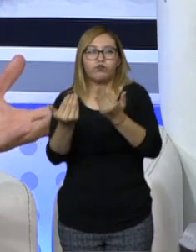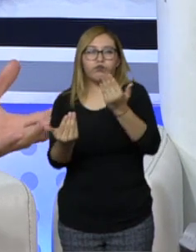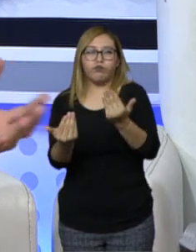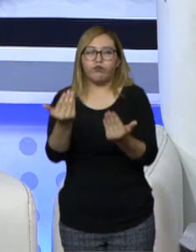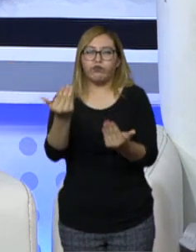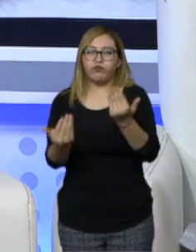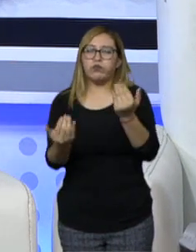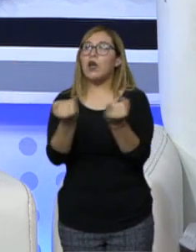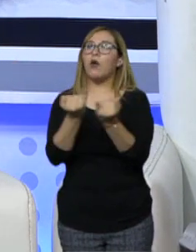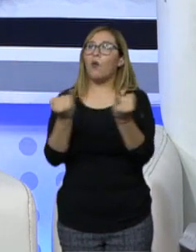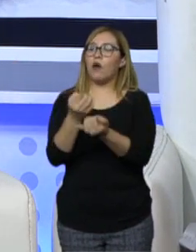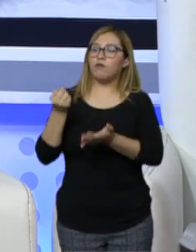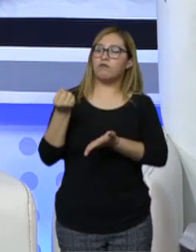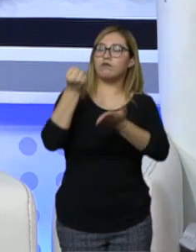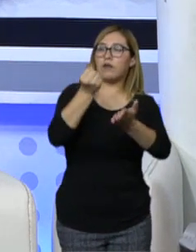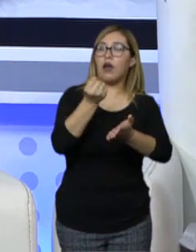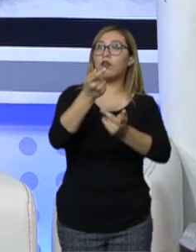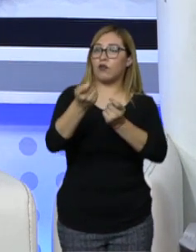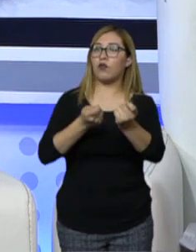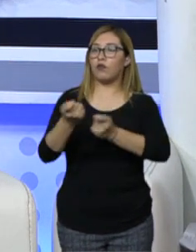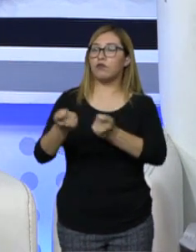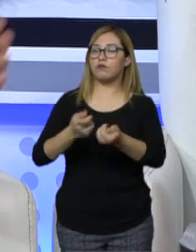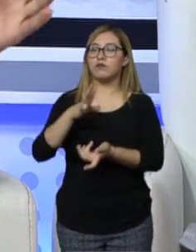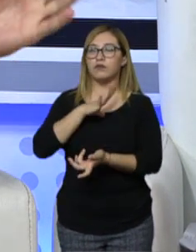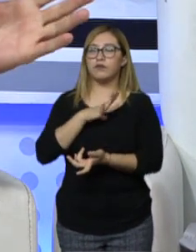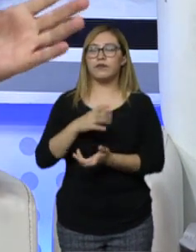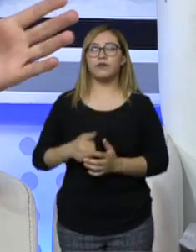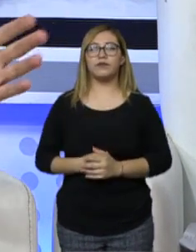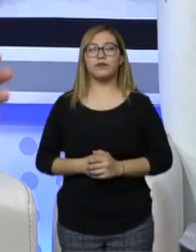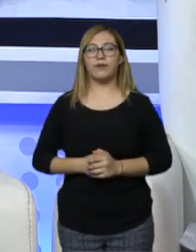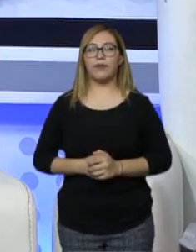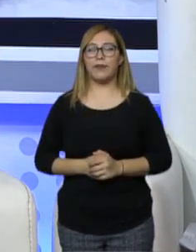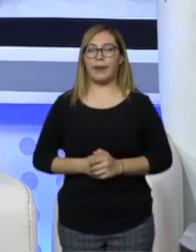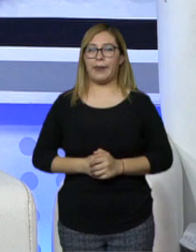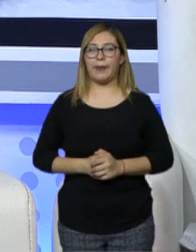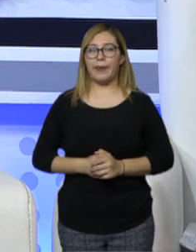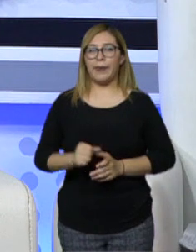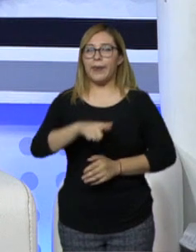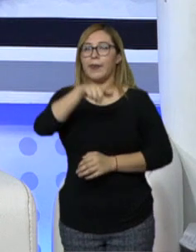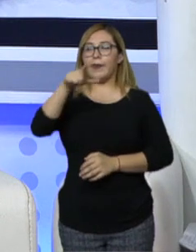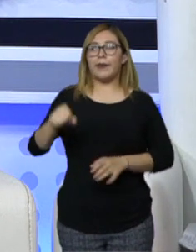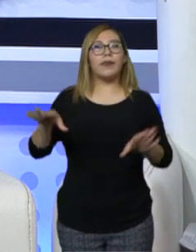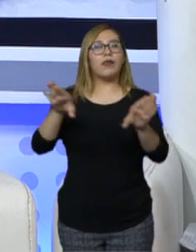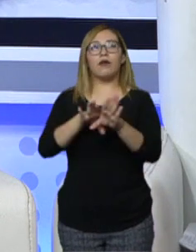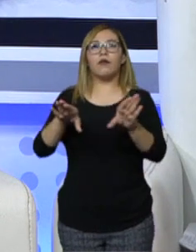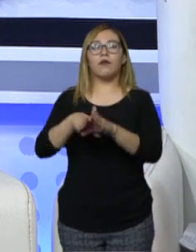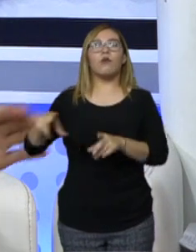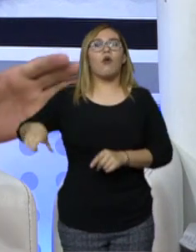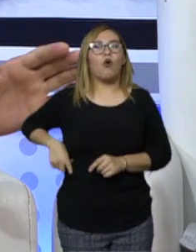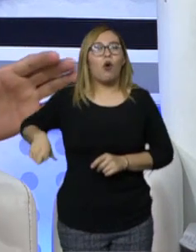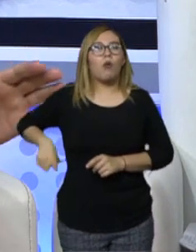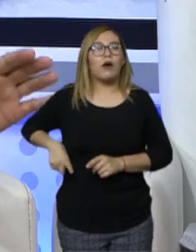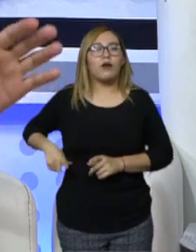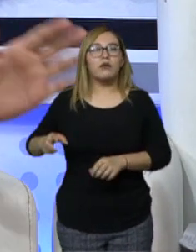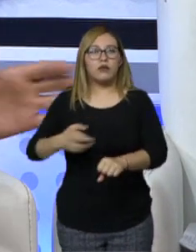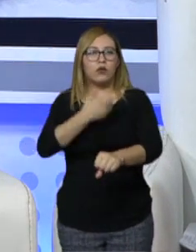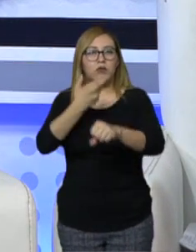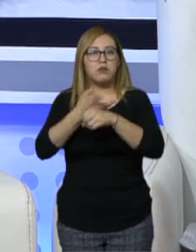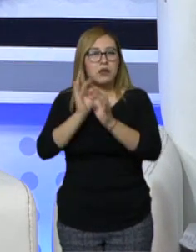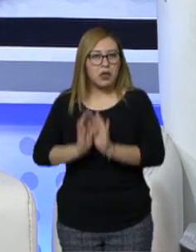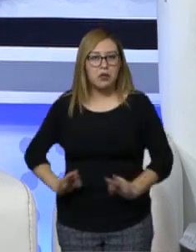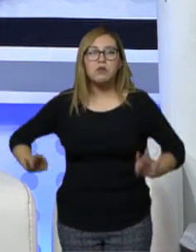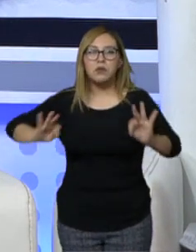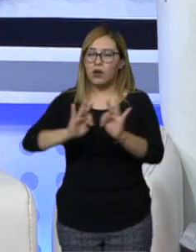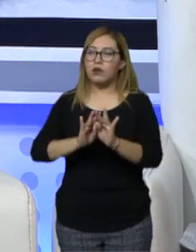cuentas también, de poder llevar bien, y yo creo que también el momento en que le ha tocado al gobernador, juega de manera preponderante